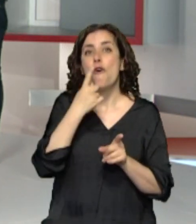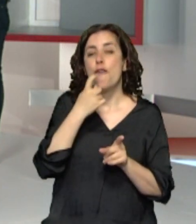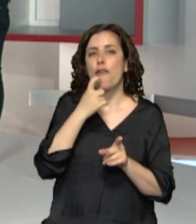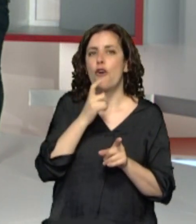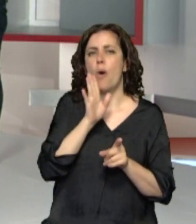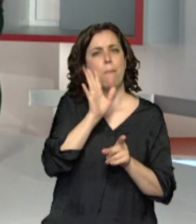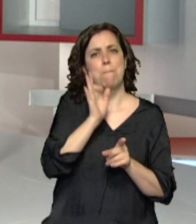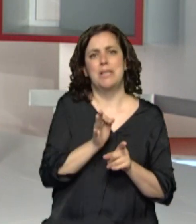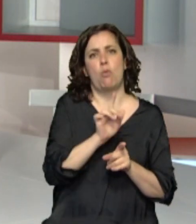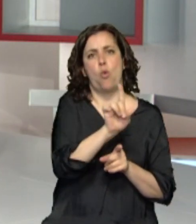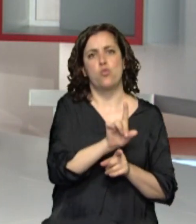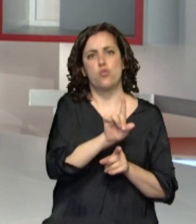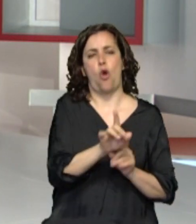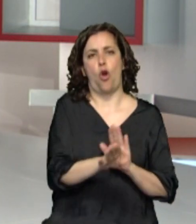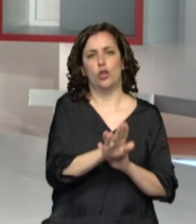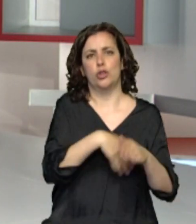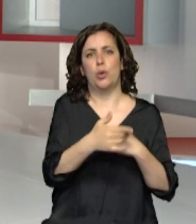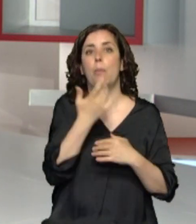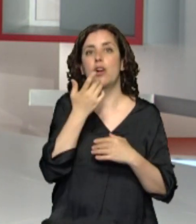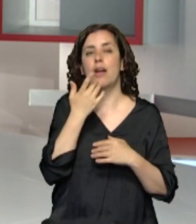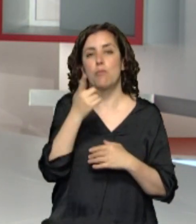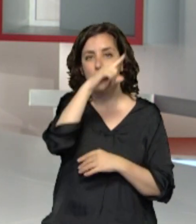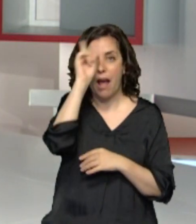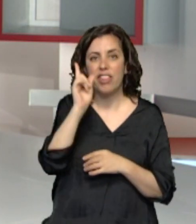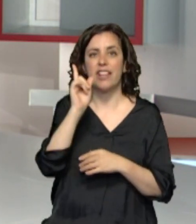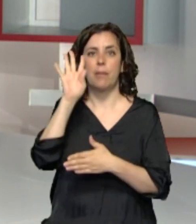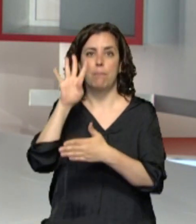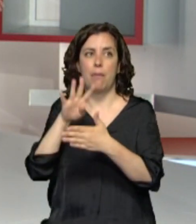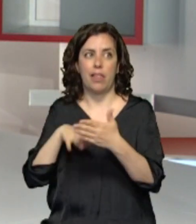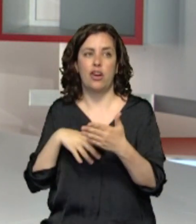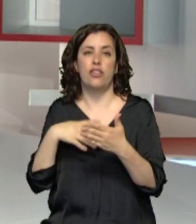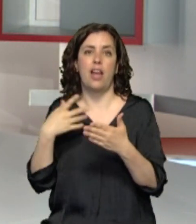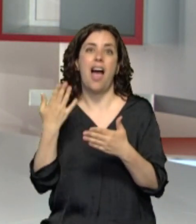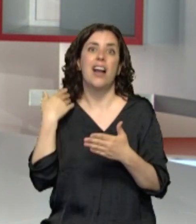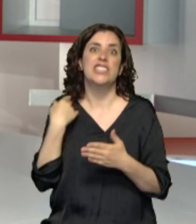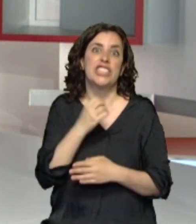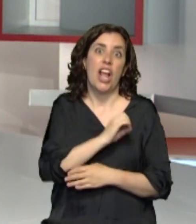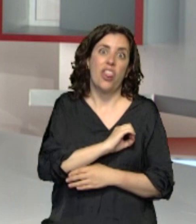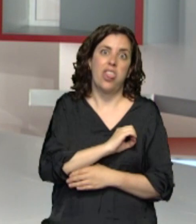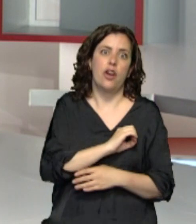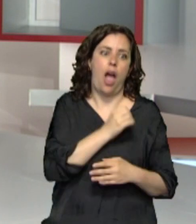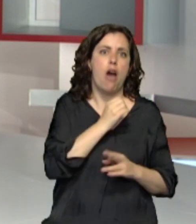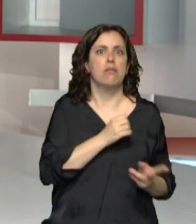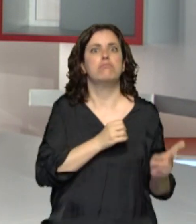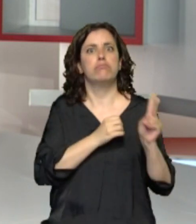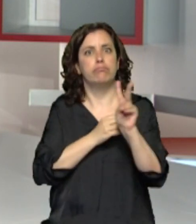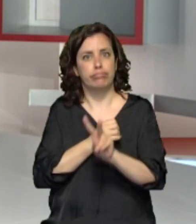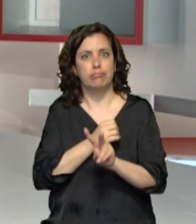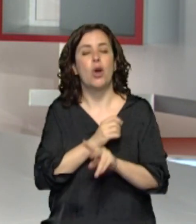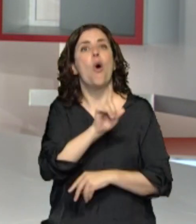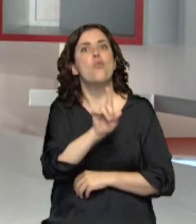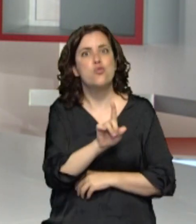en la fase 1. Entre ellas, por ejemplo, Madrid y Barcelona, que son las grandes novedades. Estaban en la fase 0 y pasan a la 1. Como decimos,